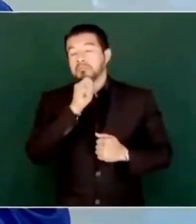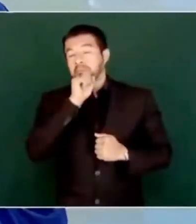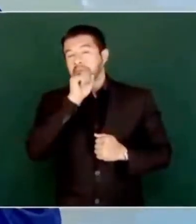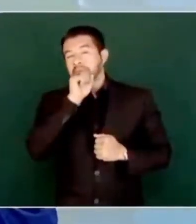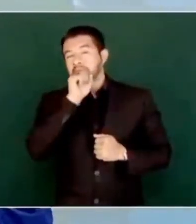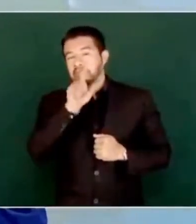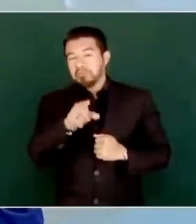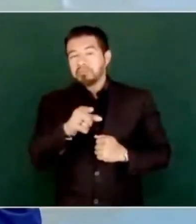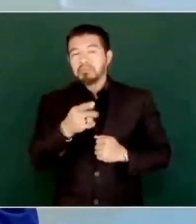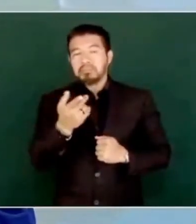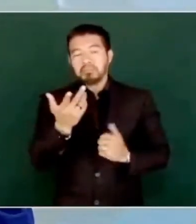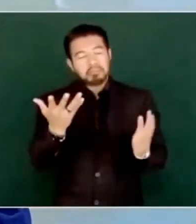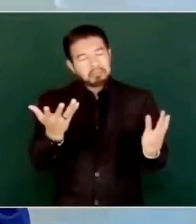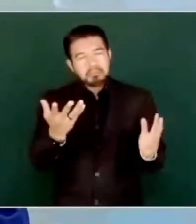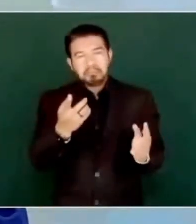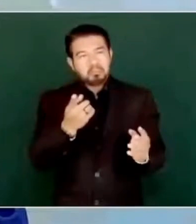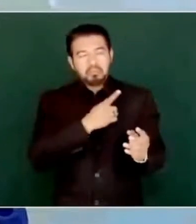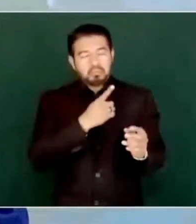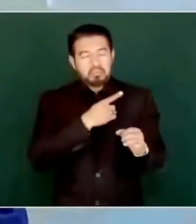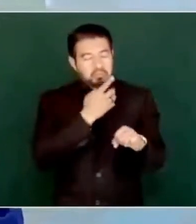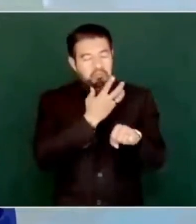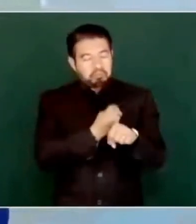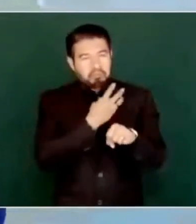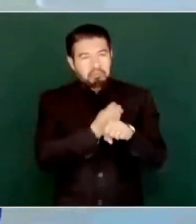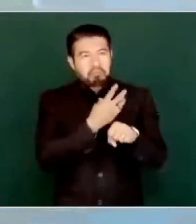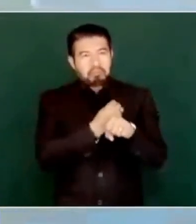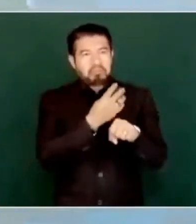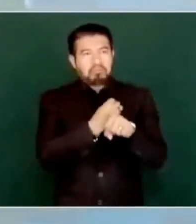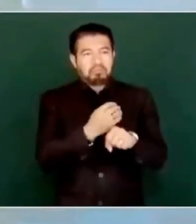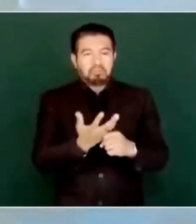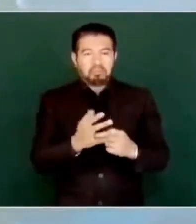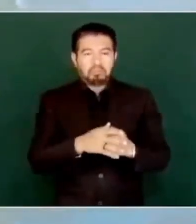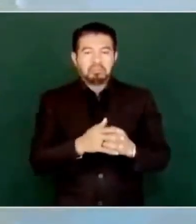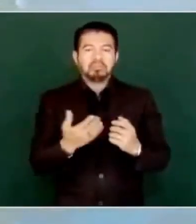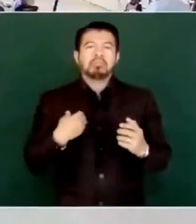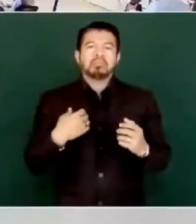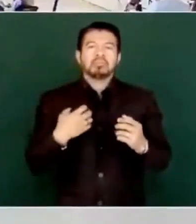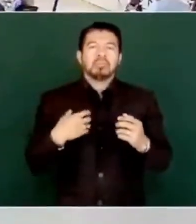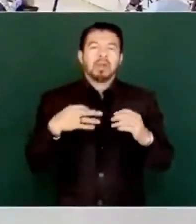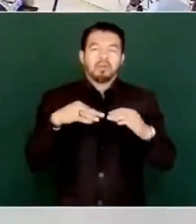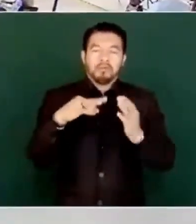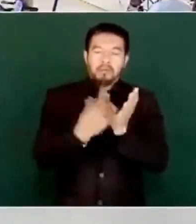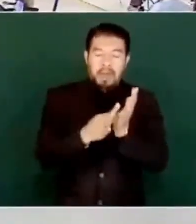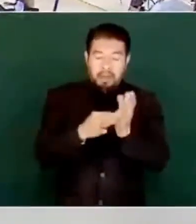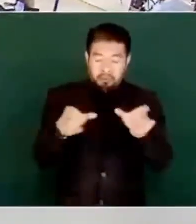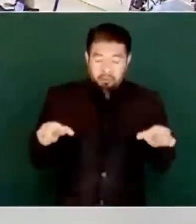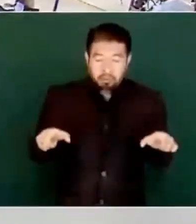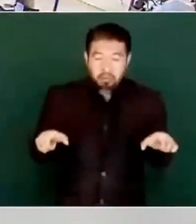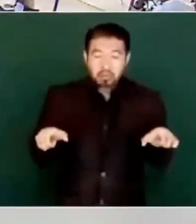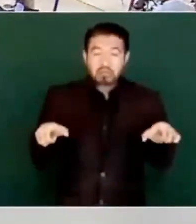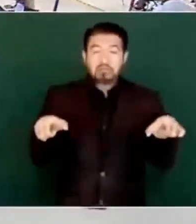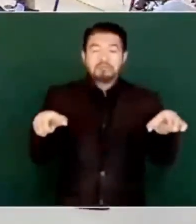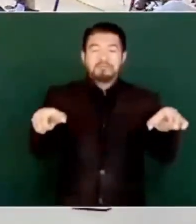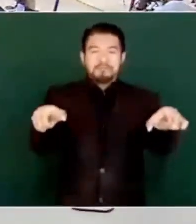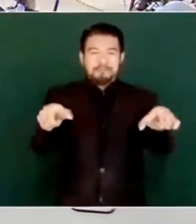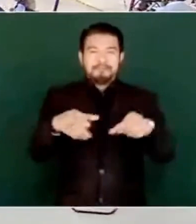los rieles y,